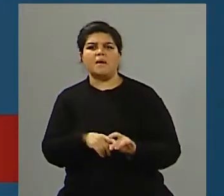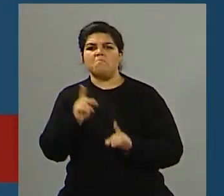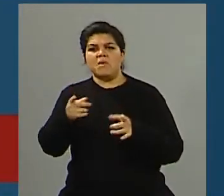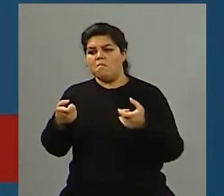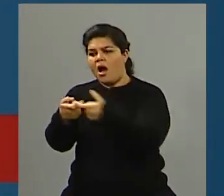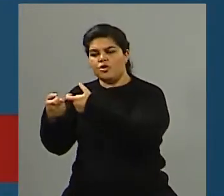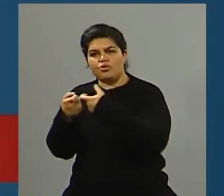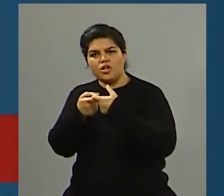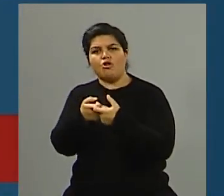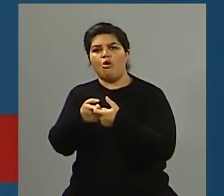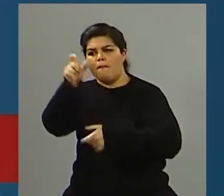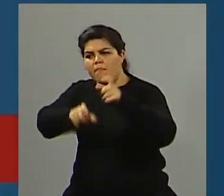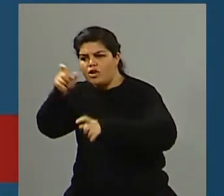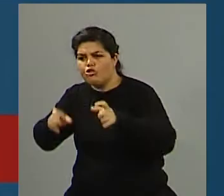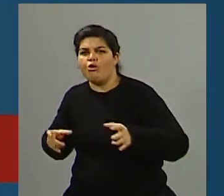recobrar a la gente.